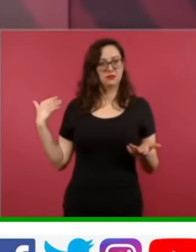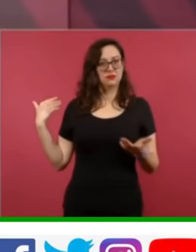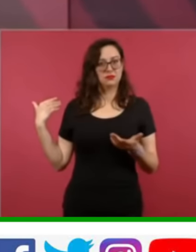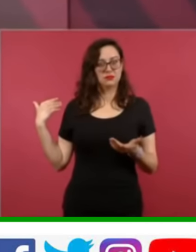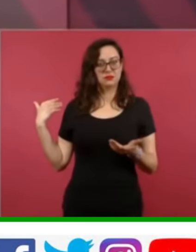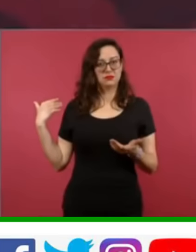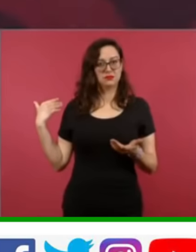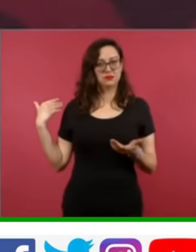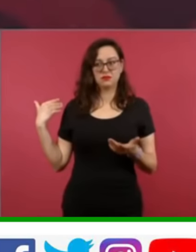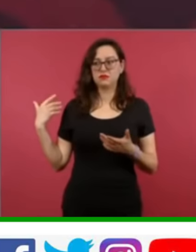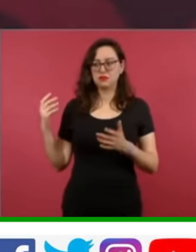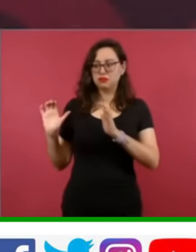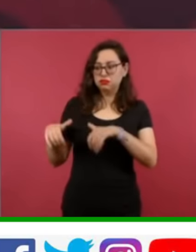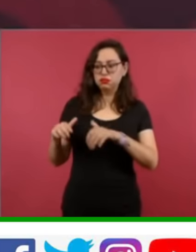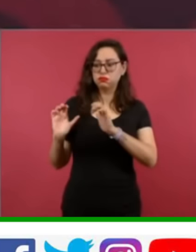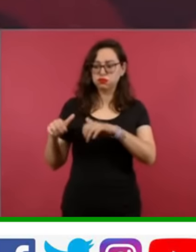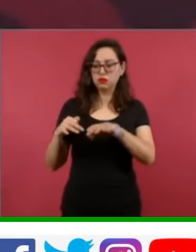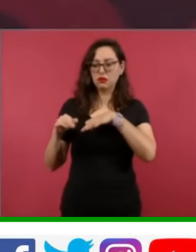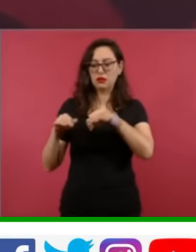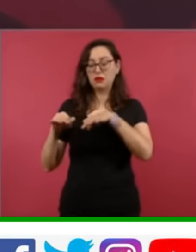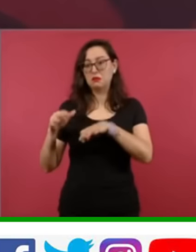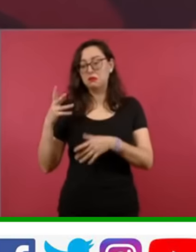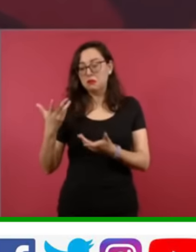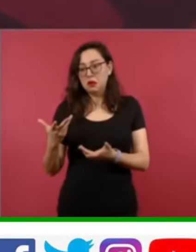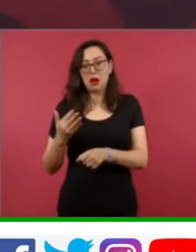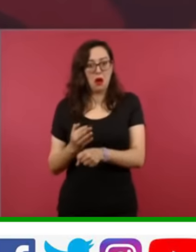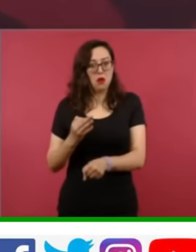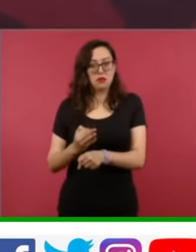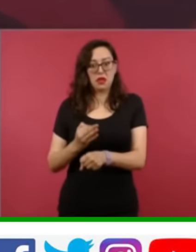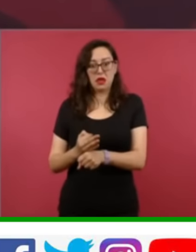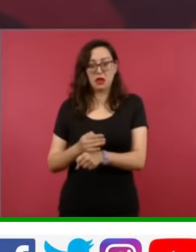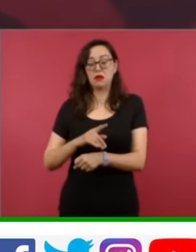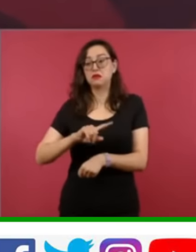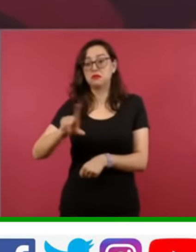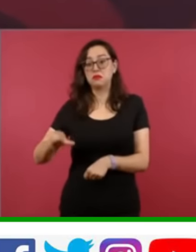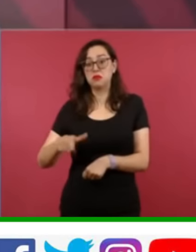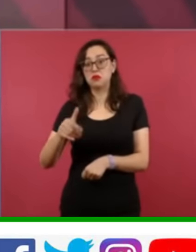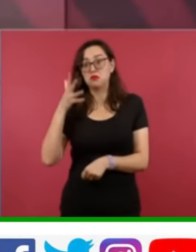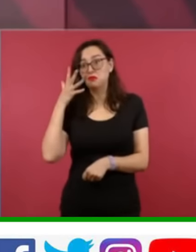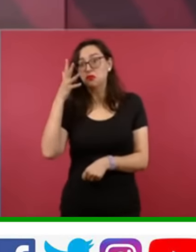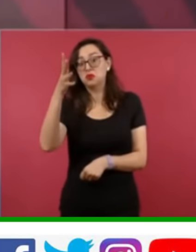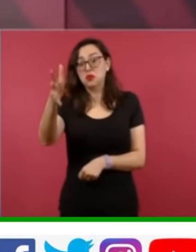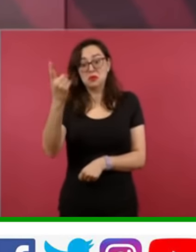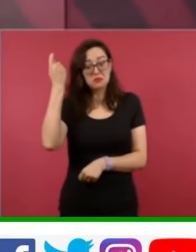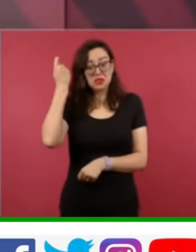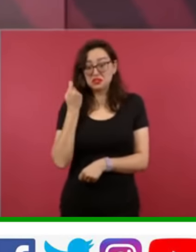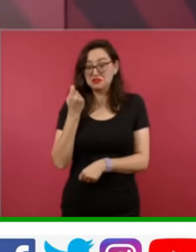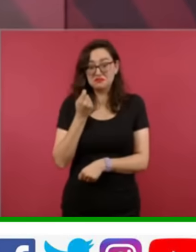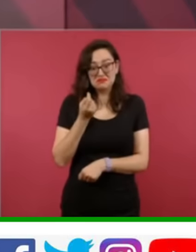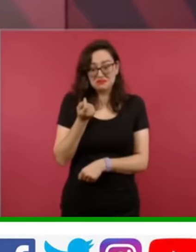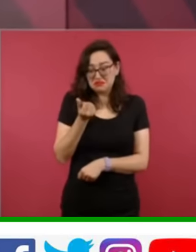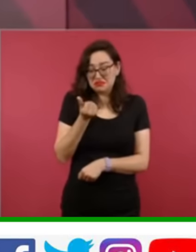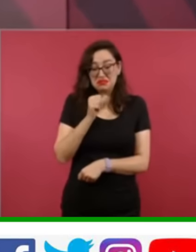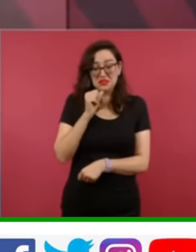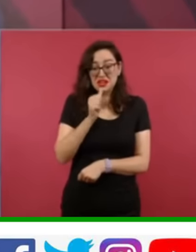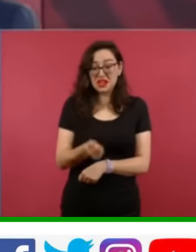Porque si no se corrige lo que hicieron mal y de